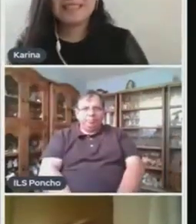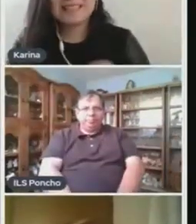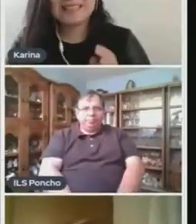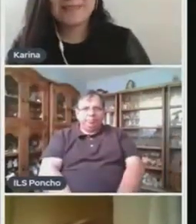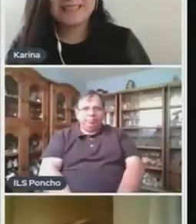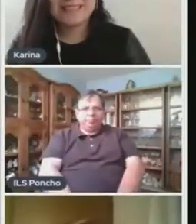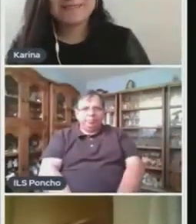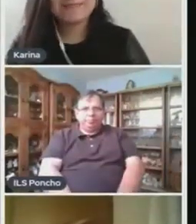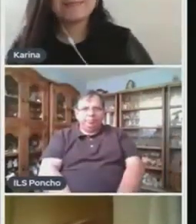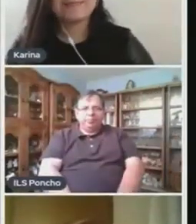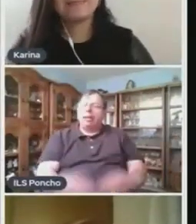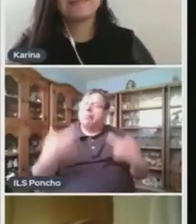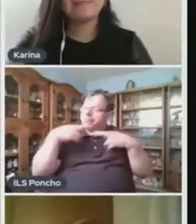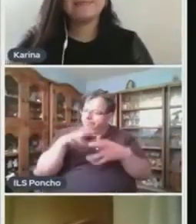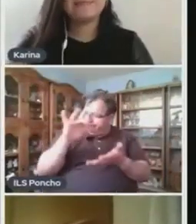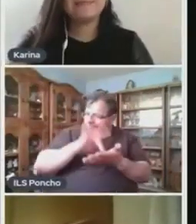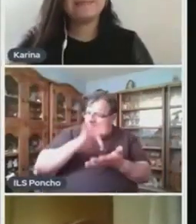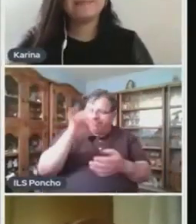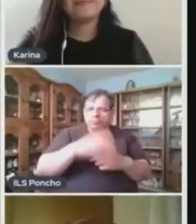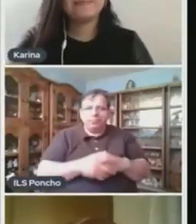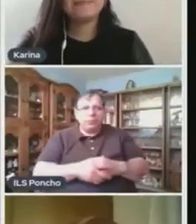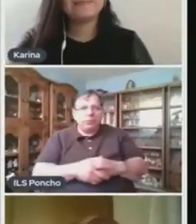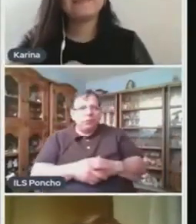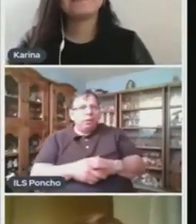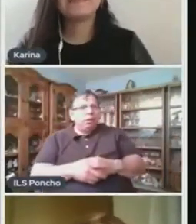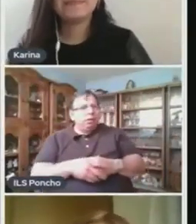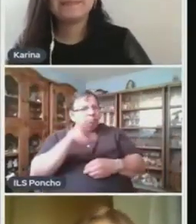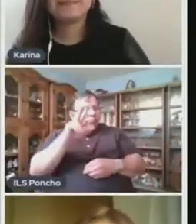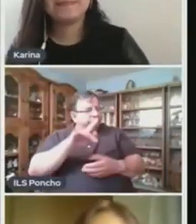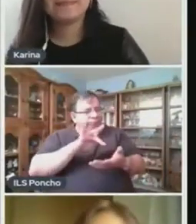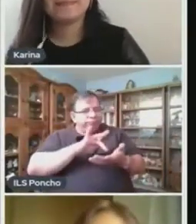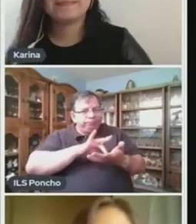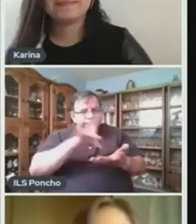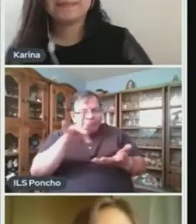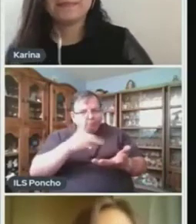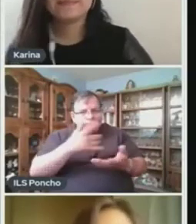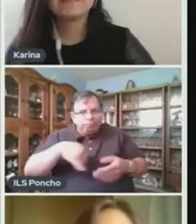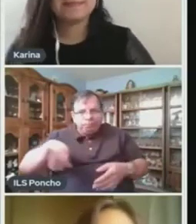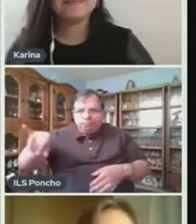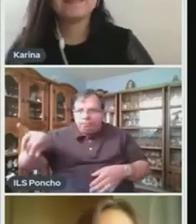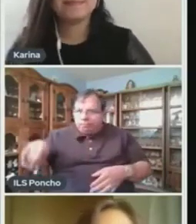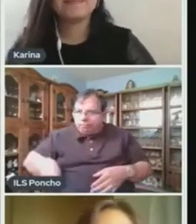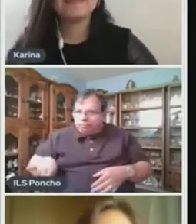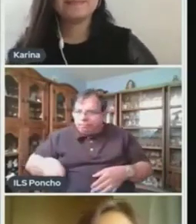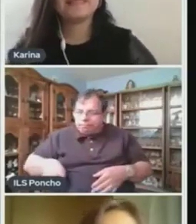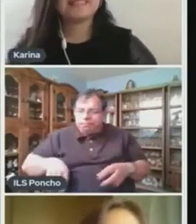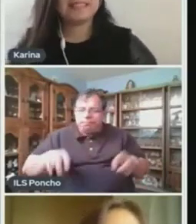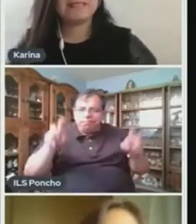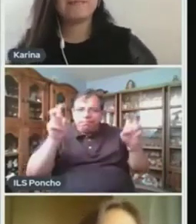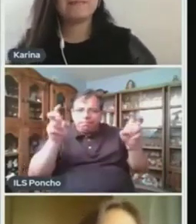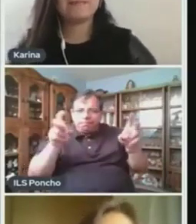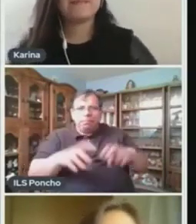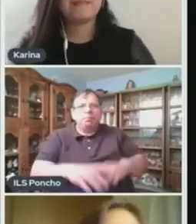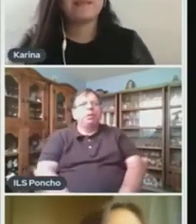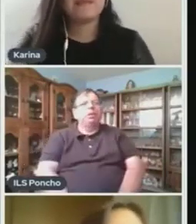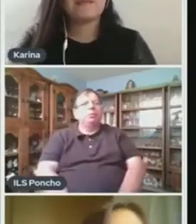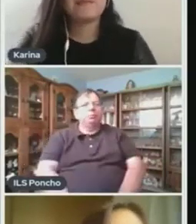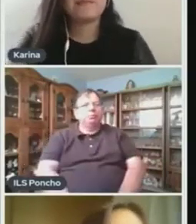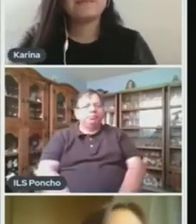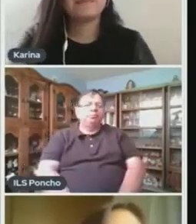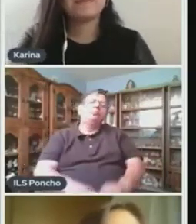Muchas gracias Maestra Exacto Muchísimas gracias Maestra Es súper interesante Este tema Claro que sí